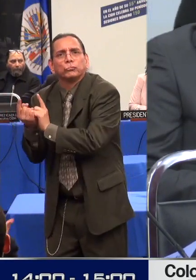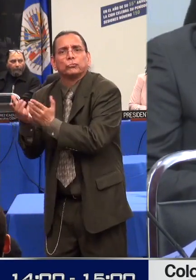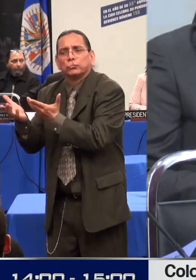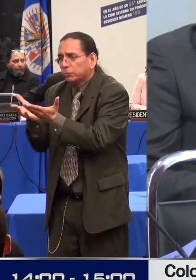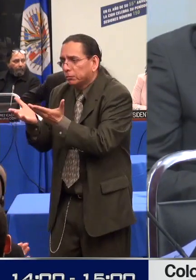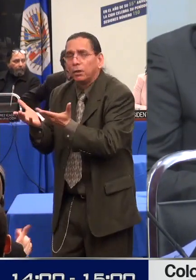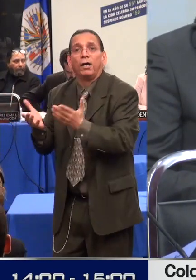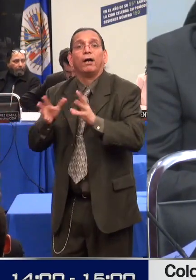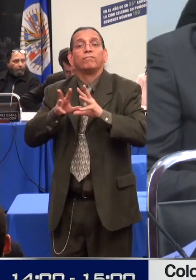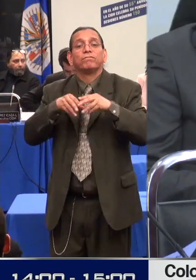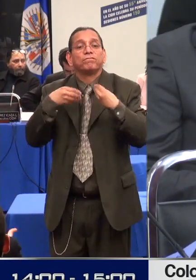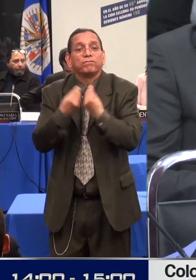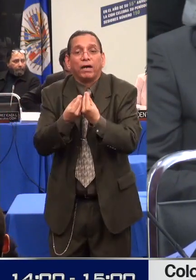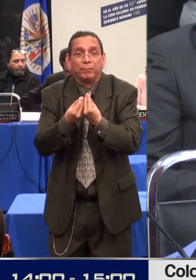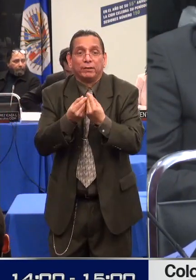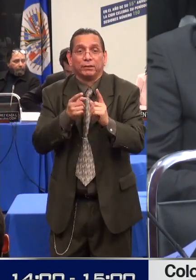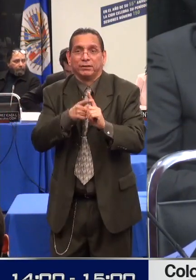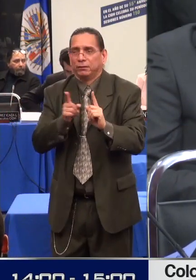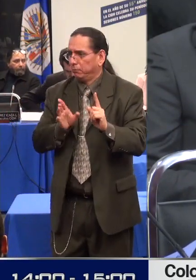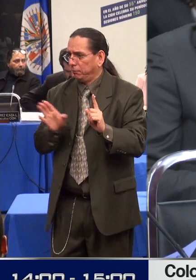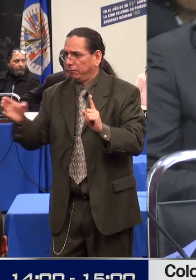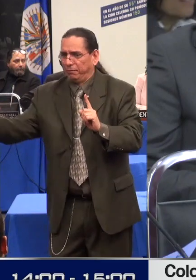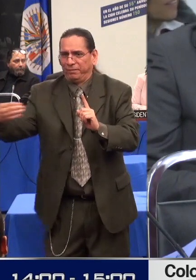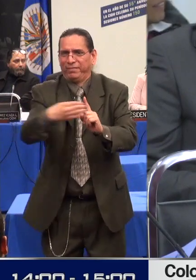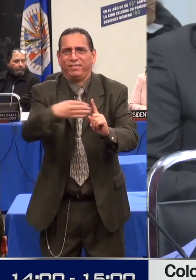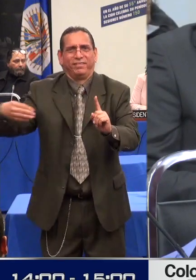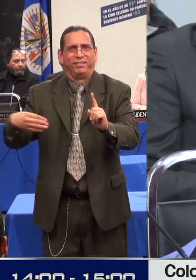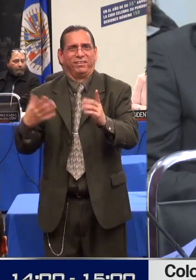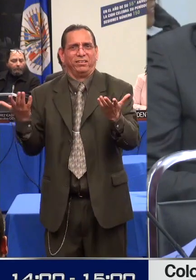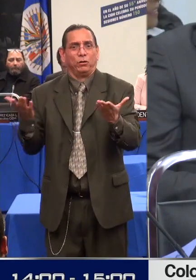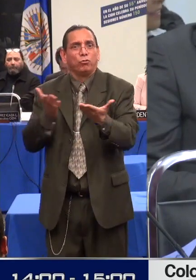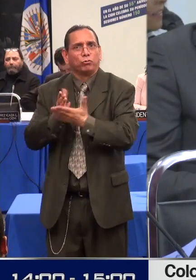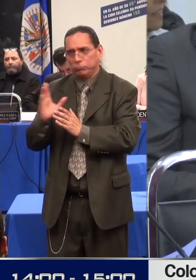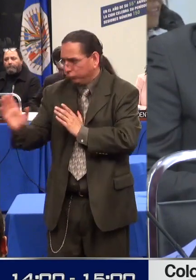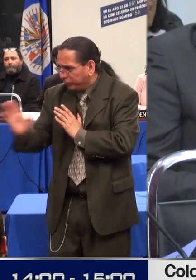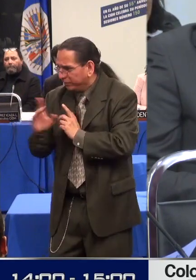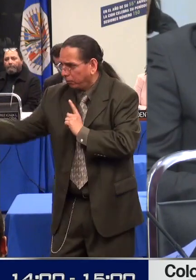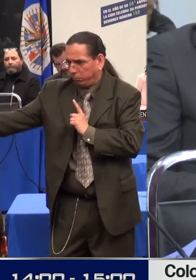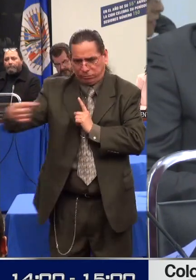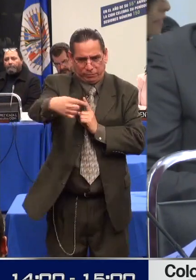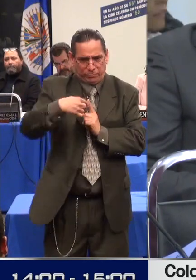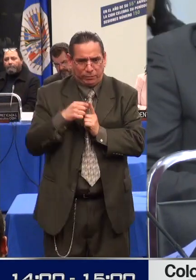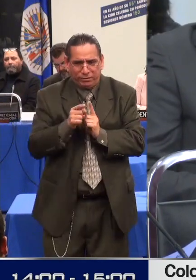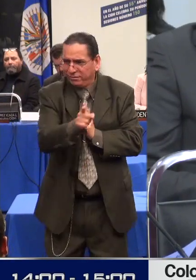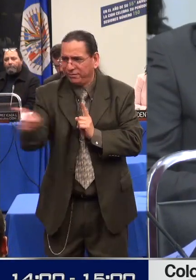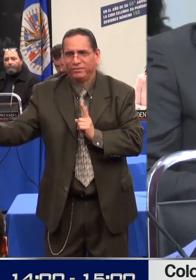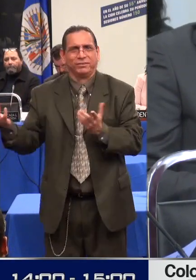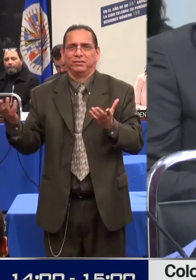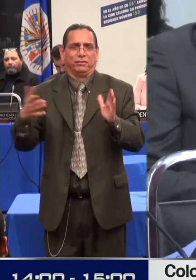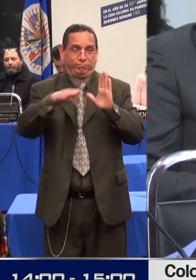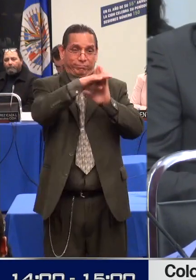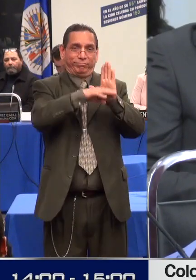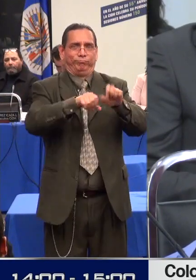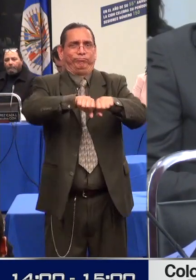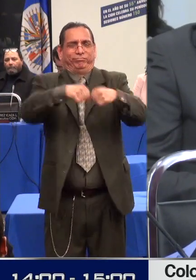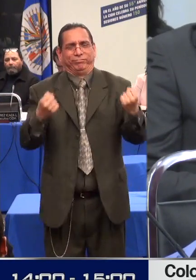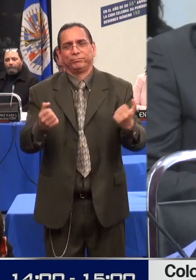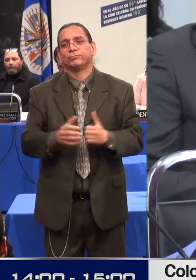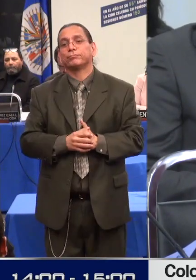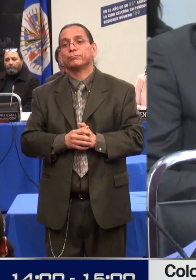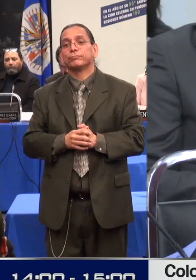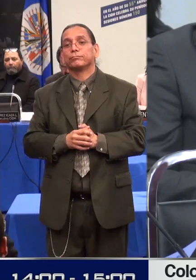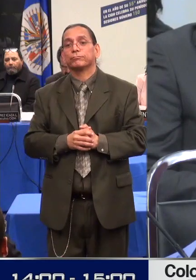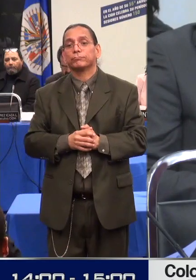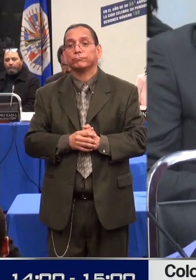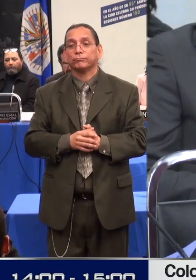de salud recomienden procesos de esterilización y supresión del desarrollo sexual de las personas con discapacidad. El marco legal sobre